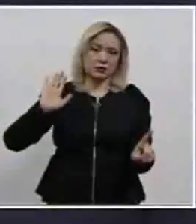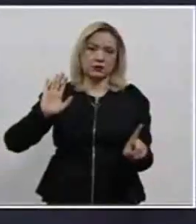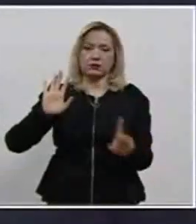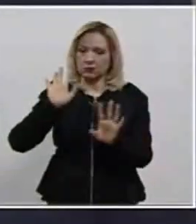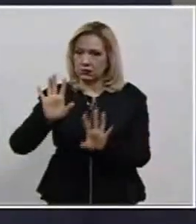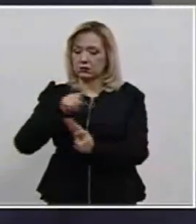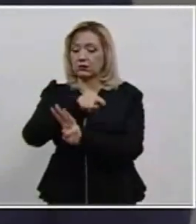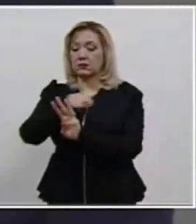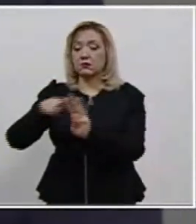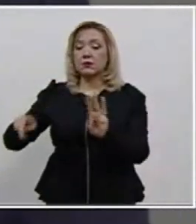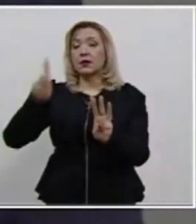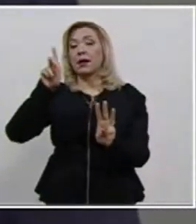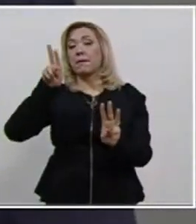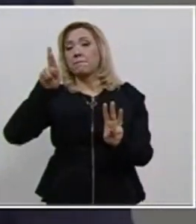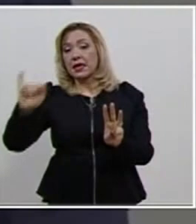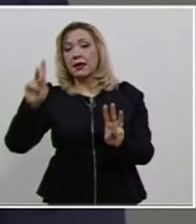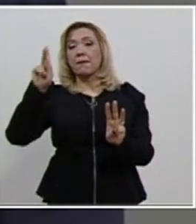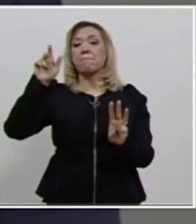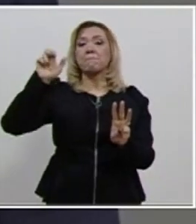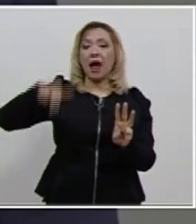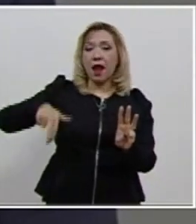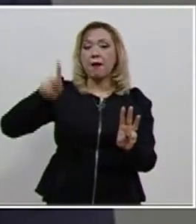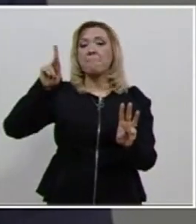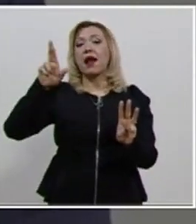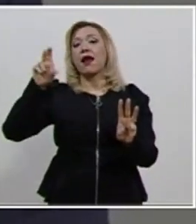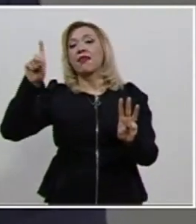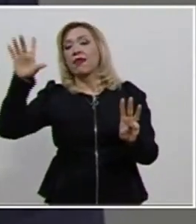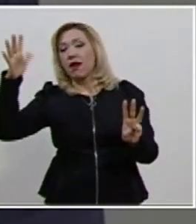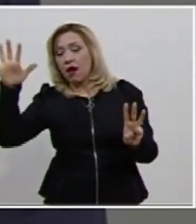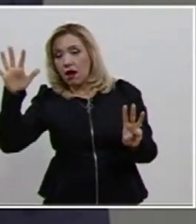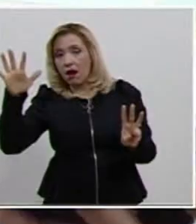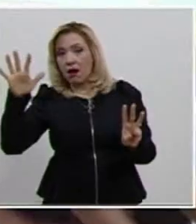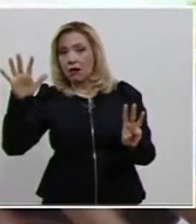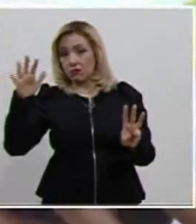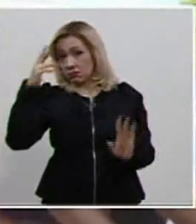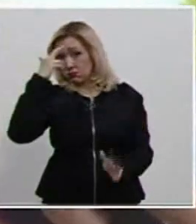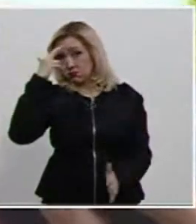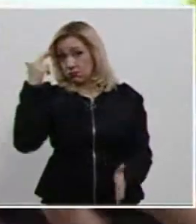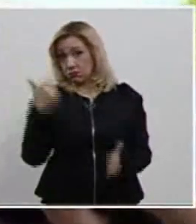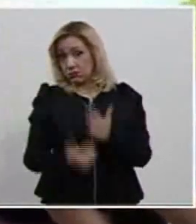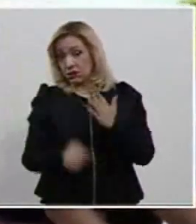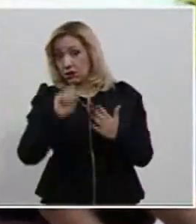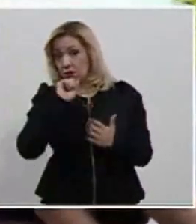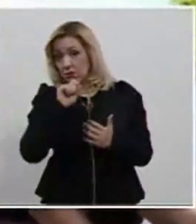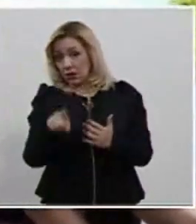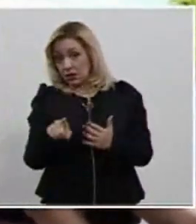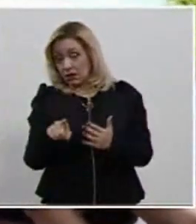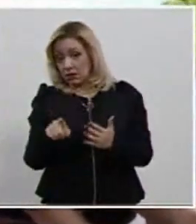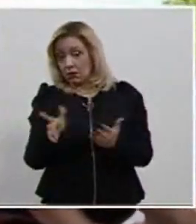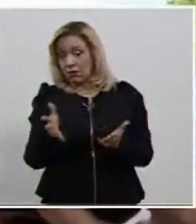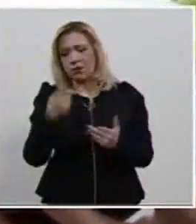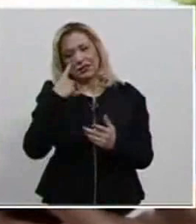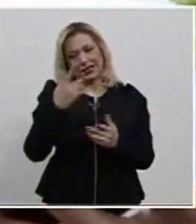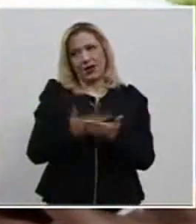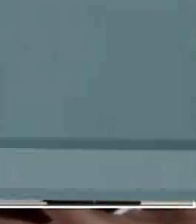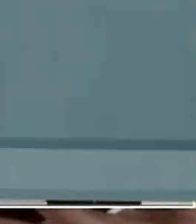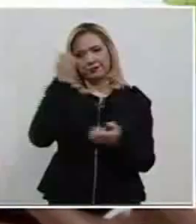integran el Frente Amplio, PAN, PRI y PRD, incurrieron en la falta a su debido deber de cuidado.